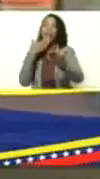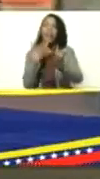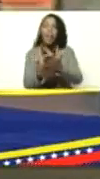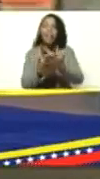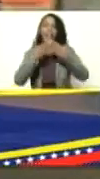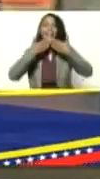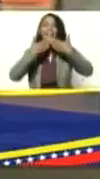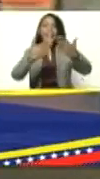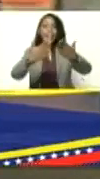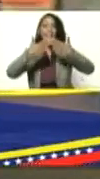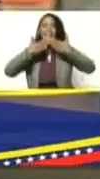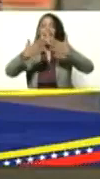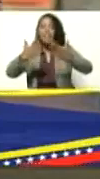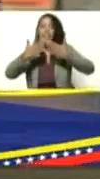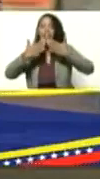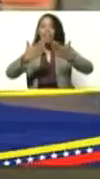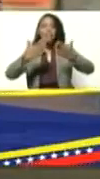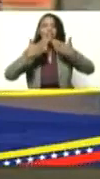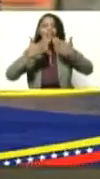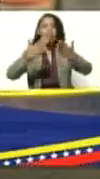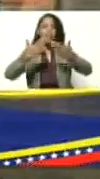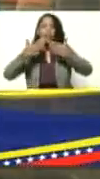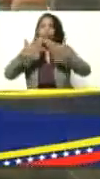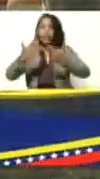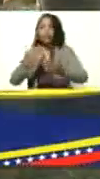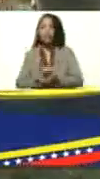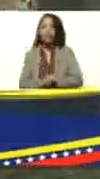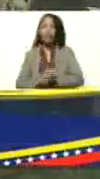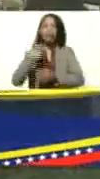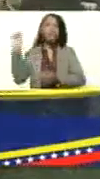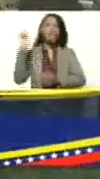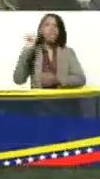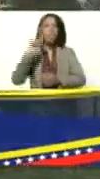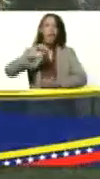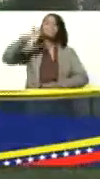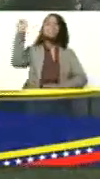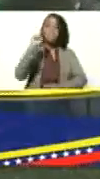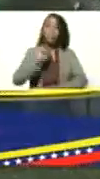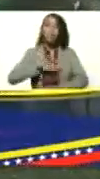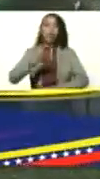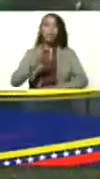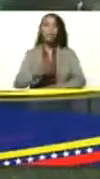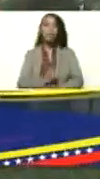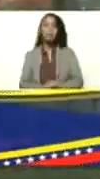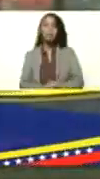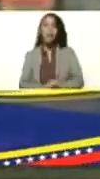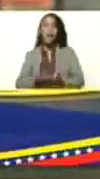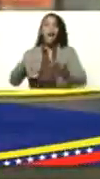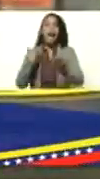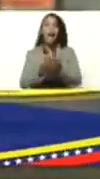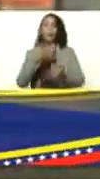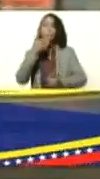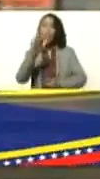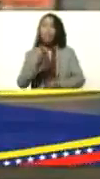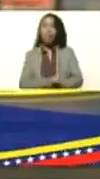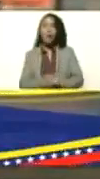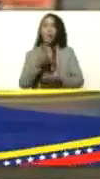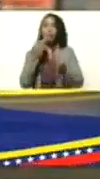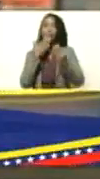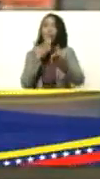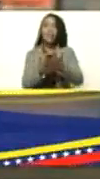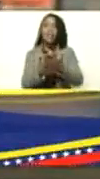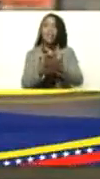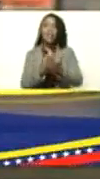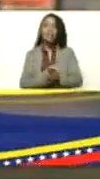muchas gracias Venezuela si se puede hasta la próxima muchas gracias